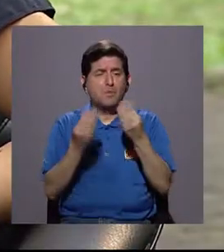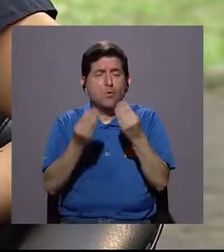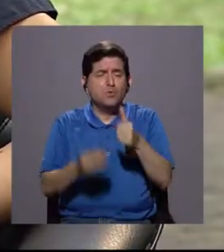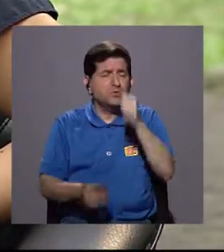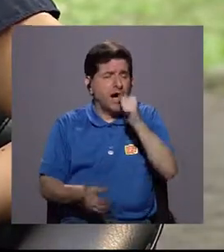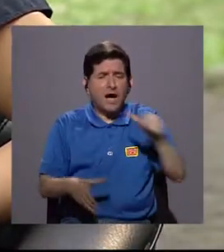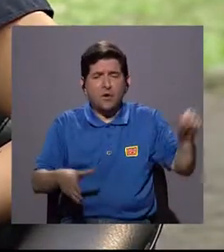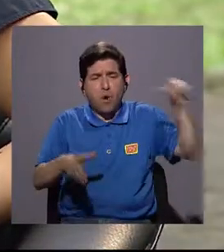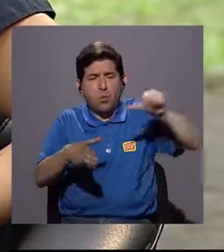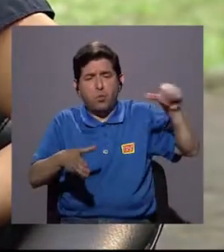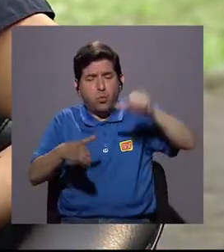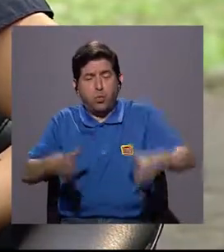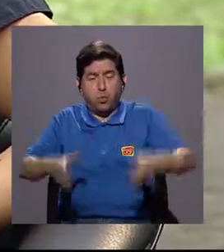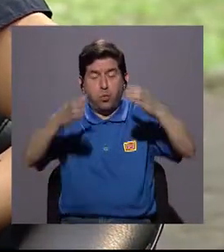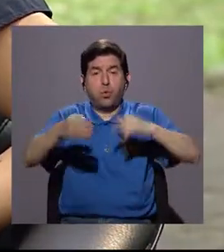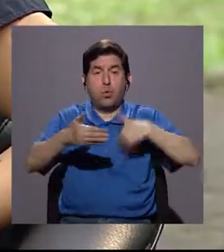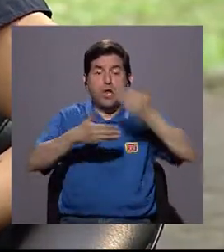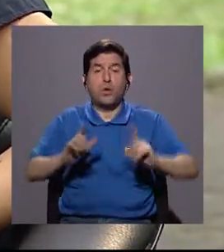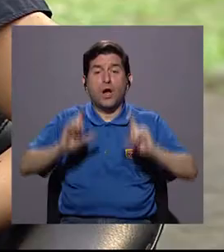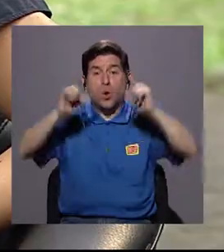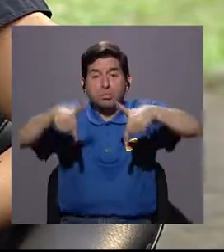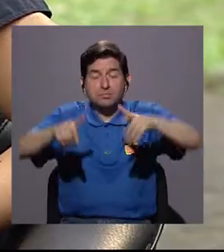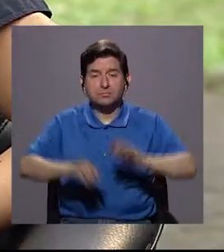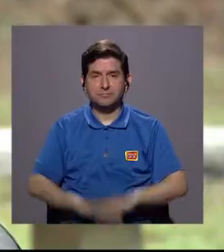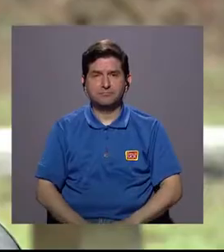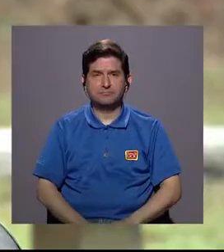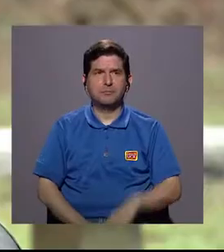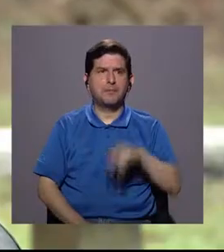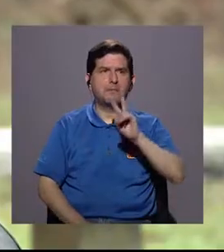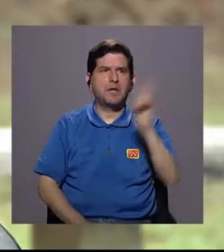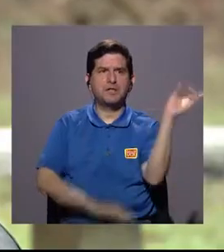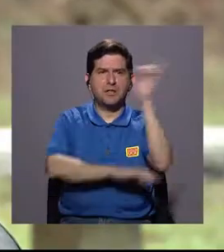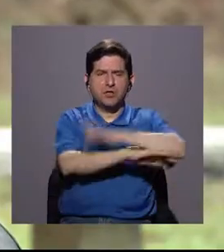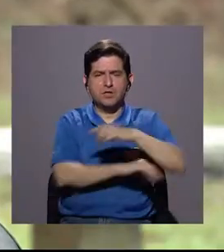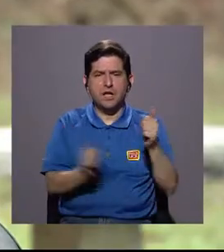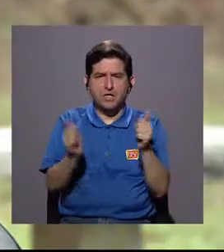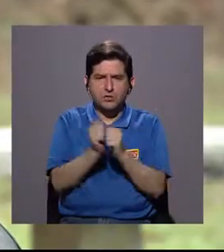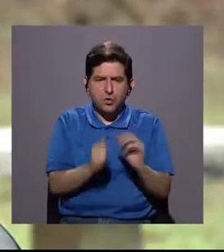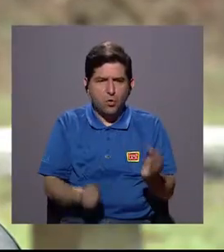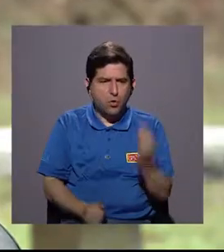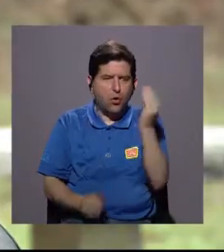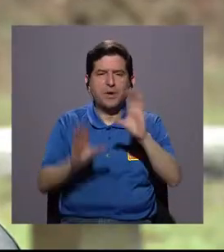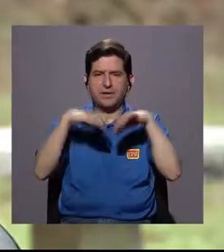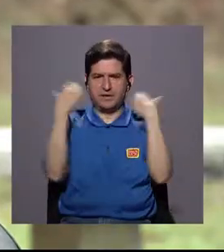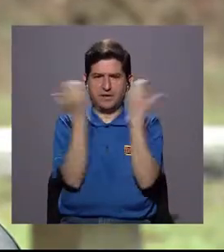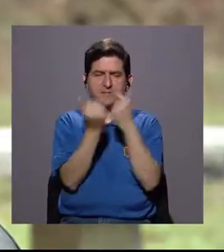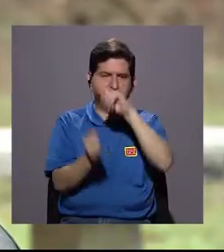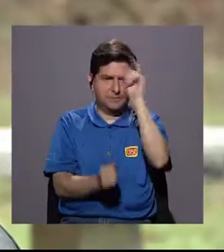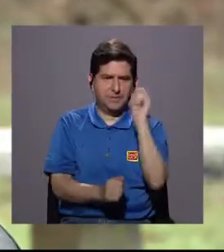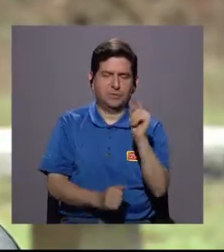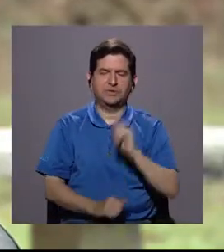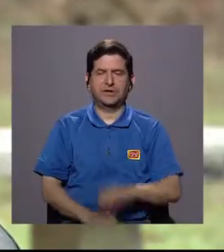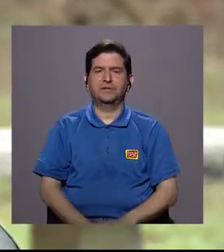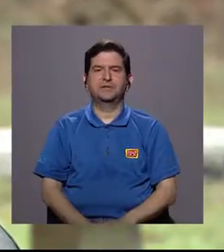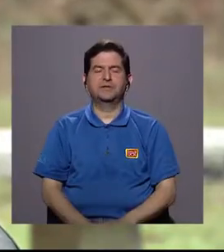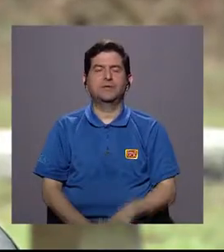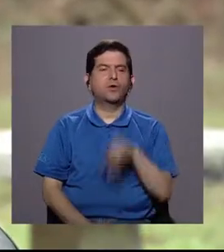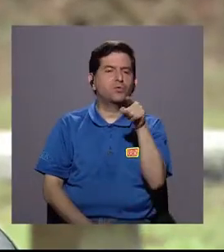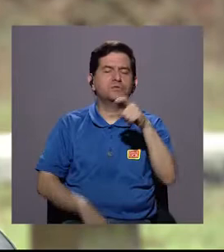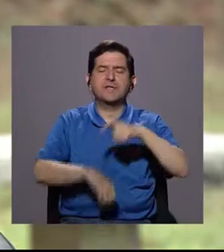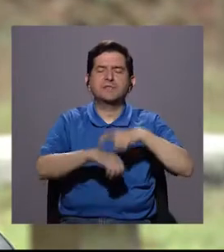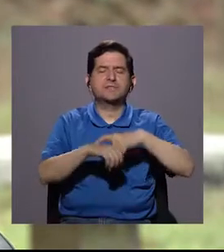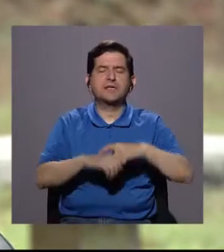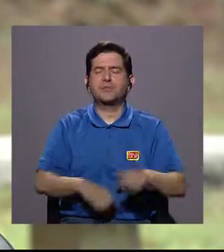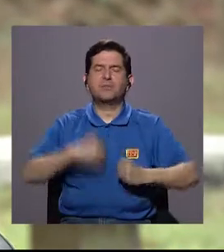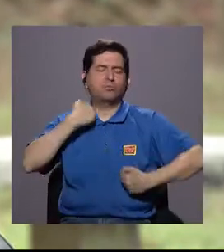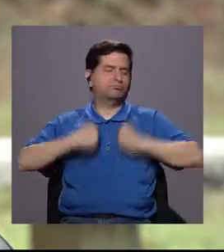montón y luego dinamos a la otra. Te cuento, hace 22 días que estaba con los chicos dándoles clases y les preguntaba, ¿cuánto duran ustedes